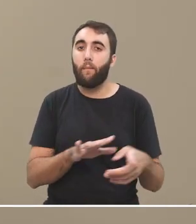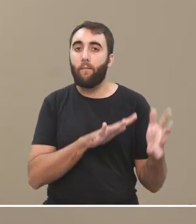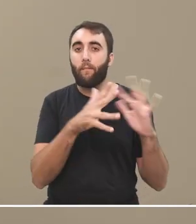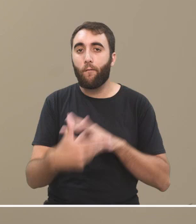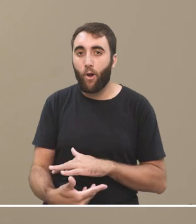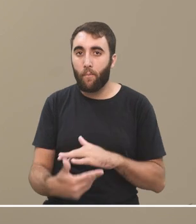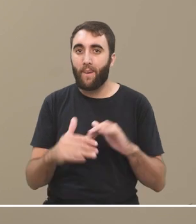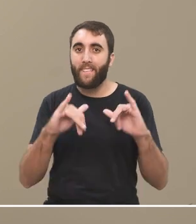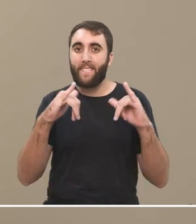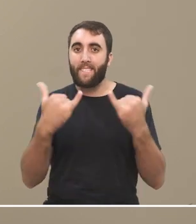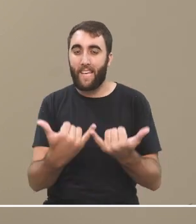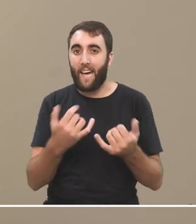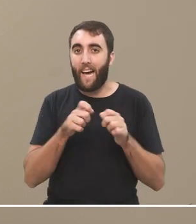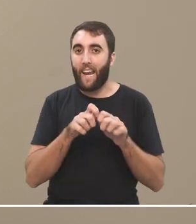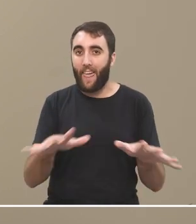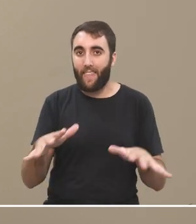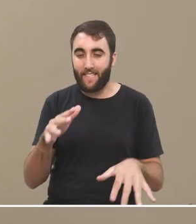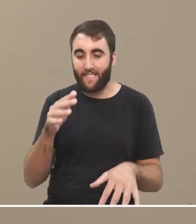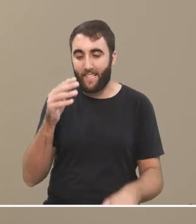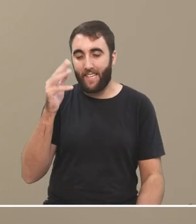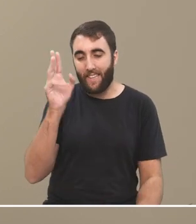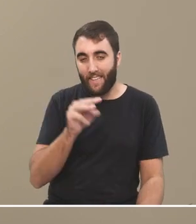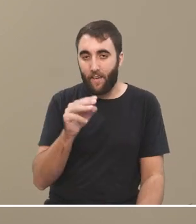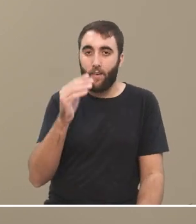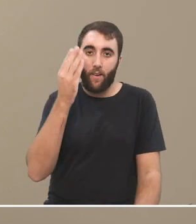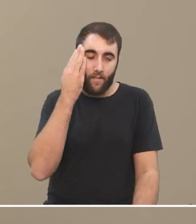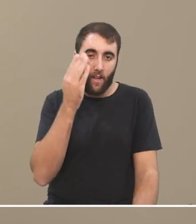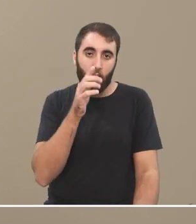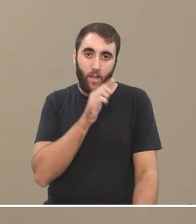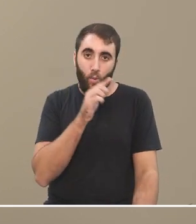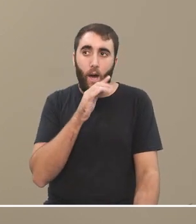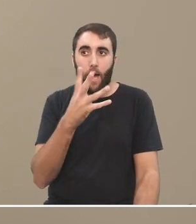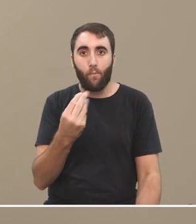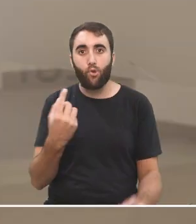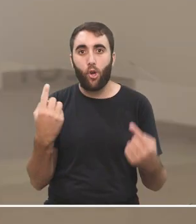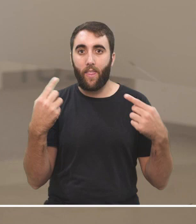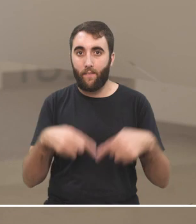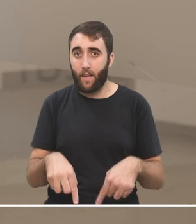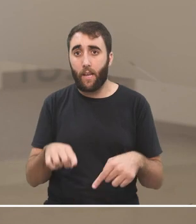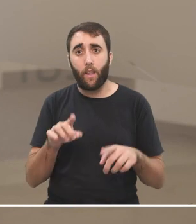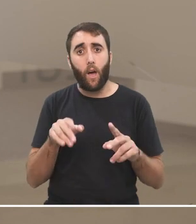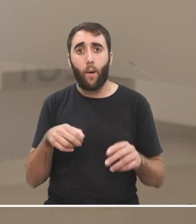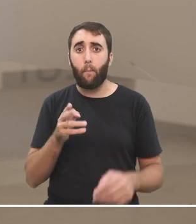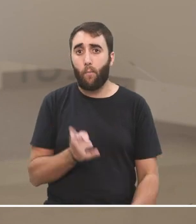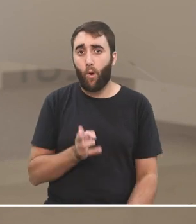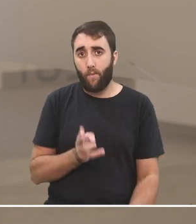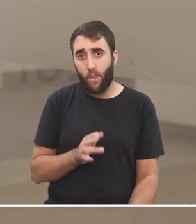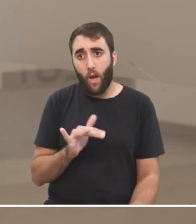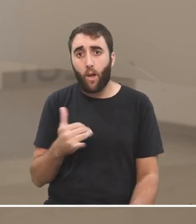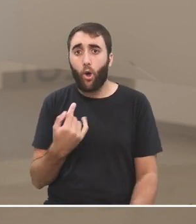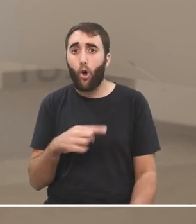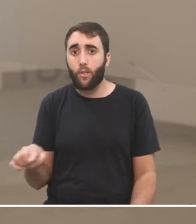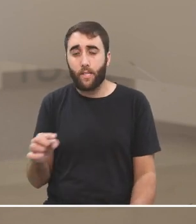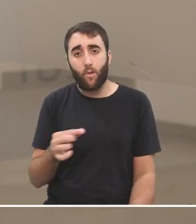dinámica de estas redes sociales hay debates que se imposibilitaron también hay voces que